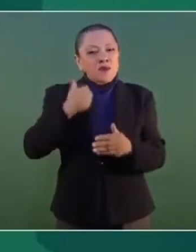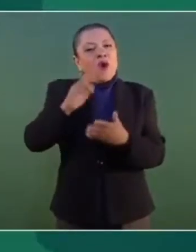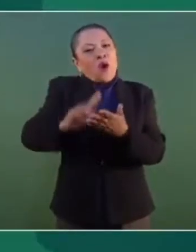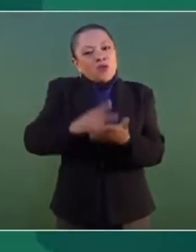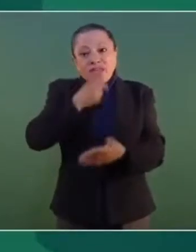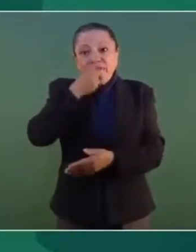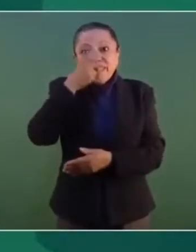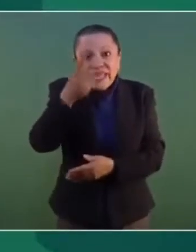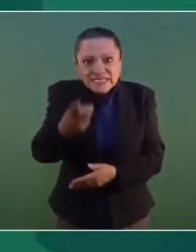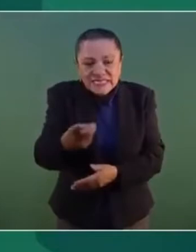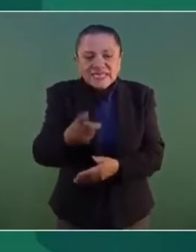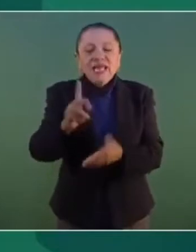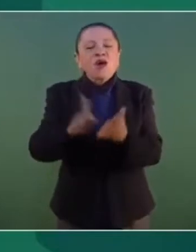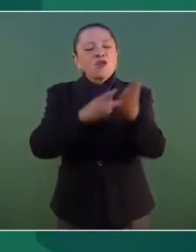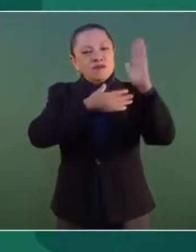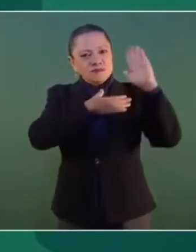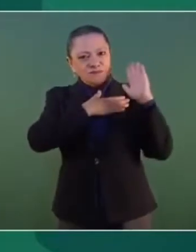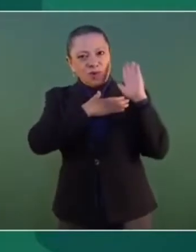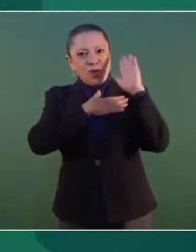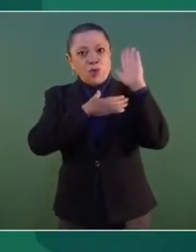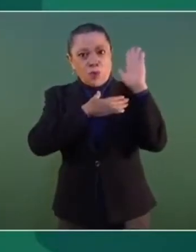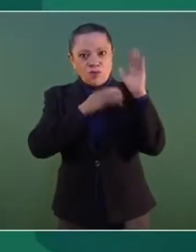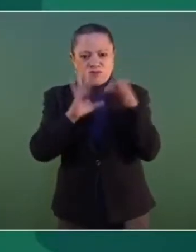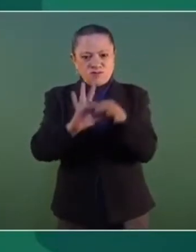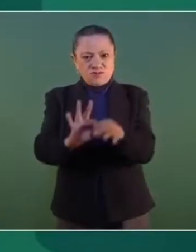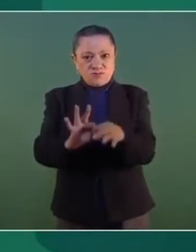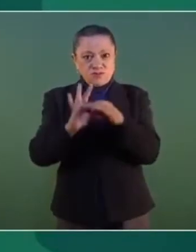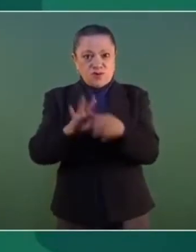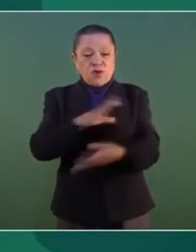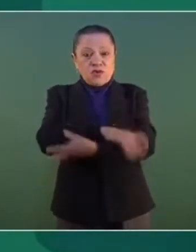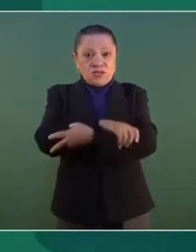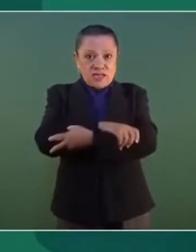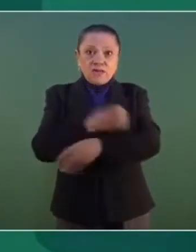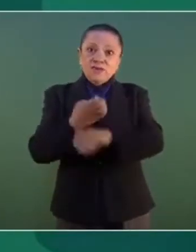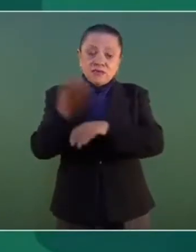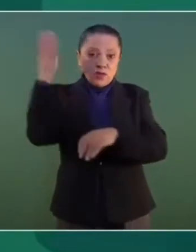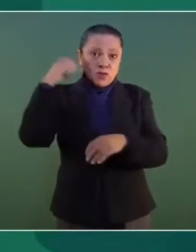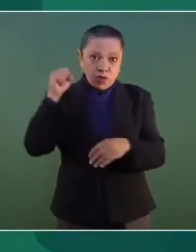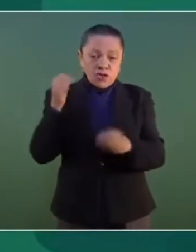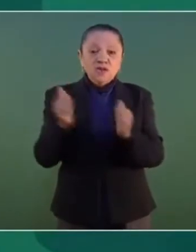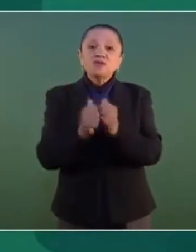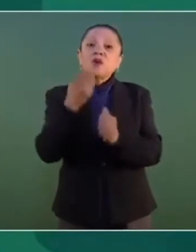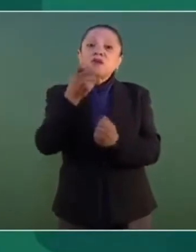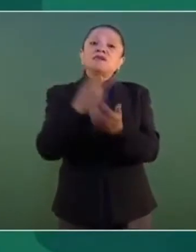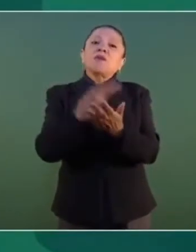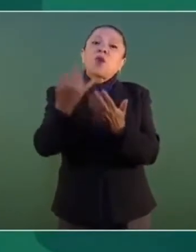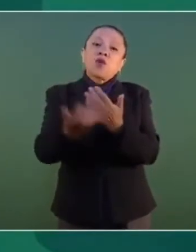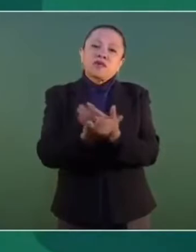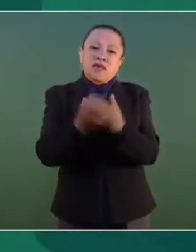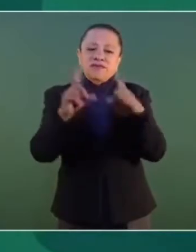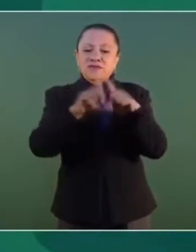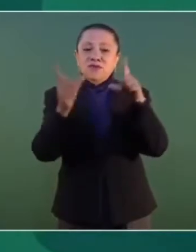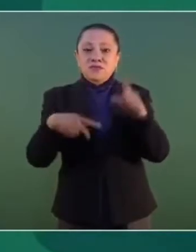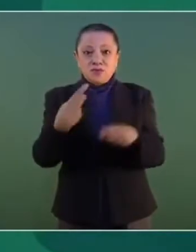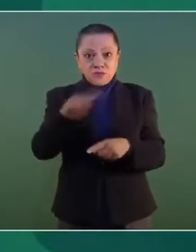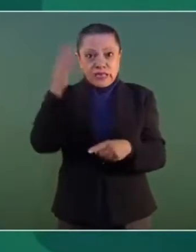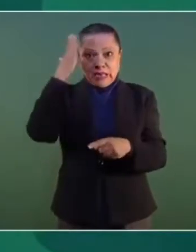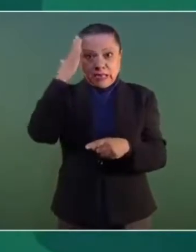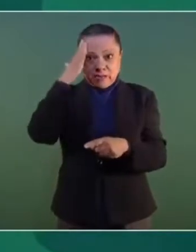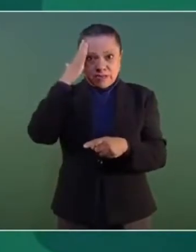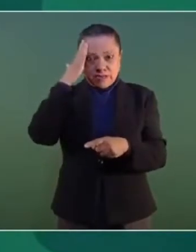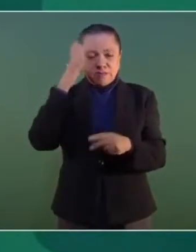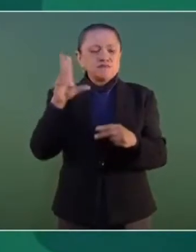señor presidente, el compromiso solidario del Estado de Morelos con el proyecto de nación que usted encabeza y que sin duda